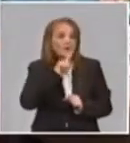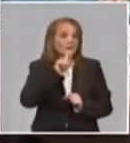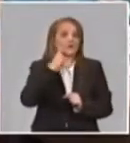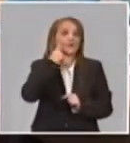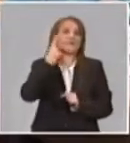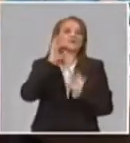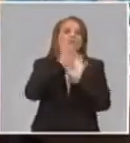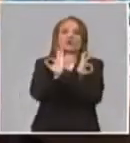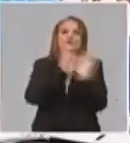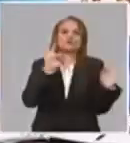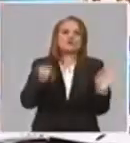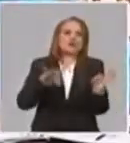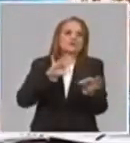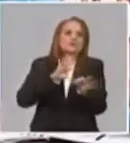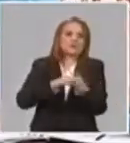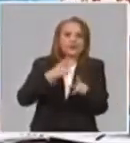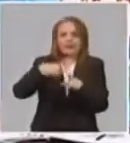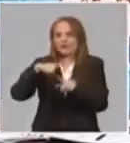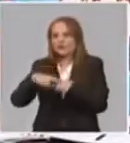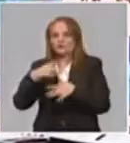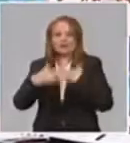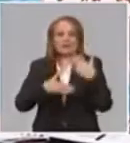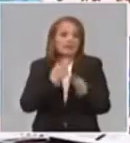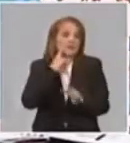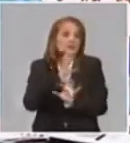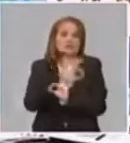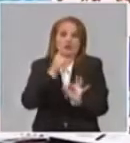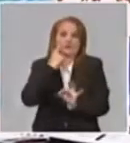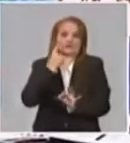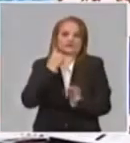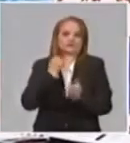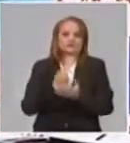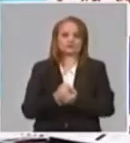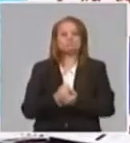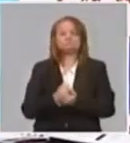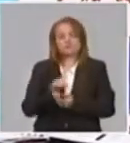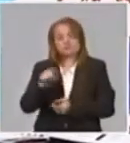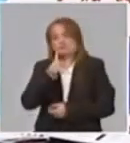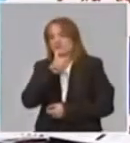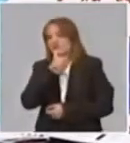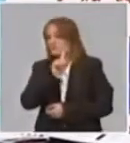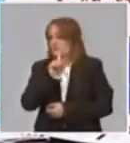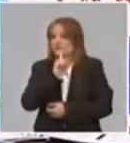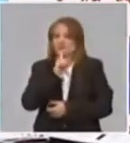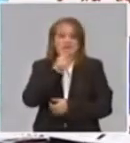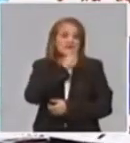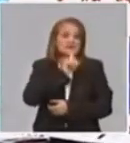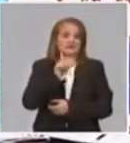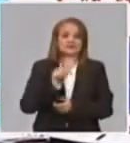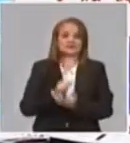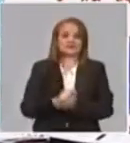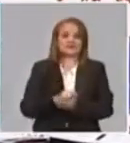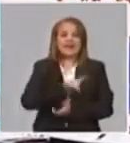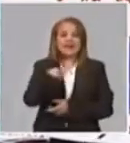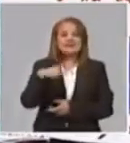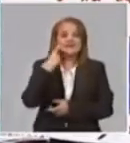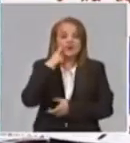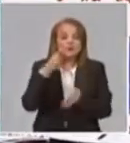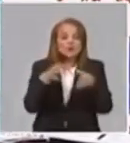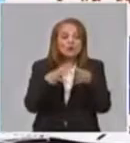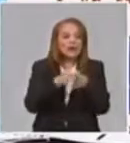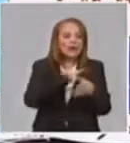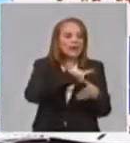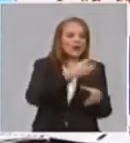eso parece fácil, pero no lo es. De hecho, están confluyendo generaciones diferentes en un mismo local,